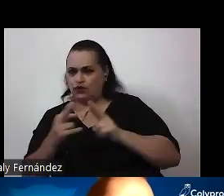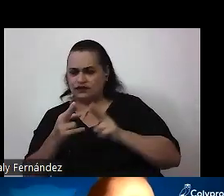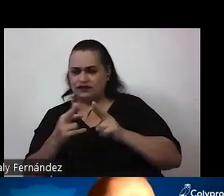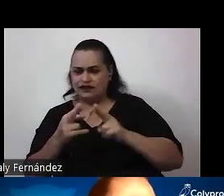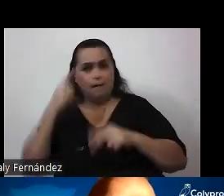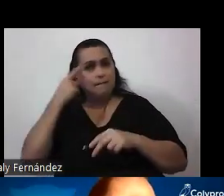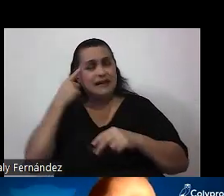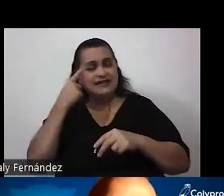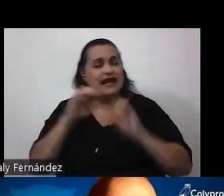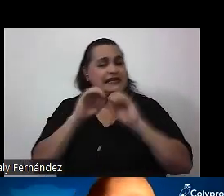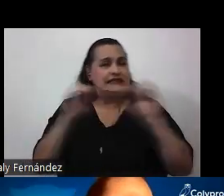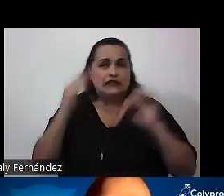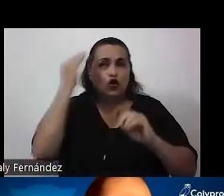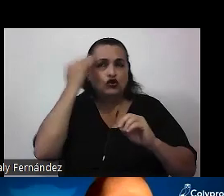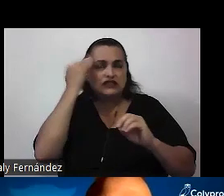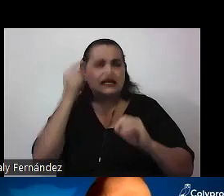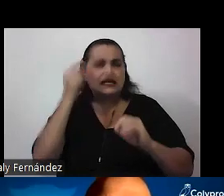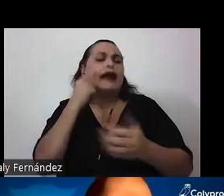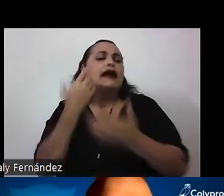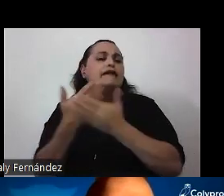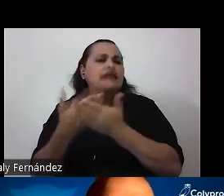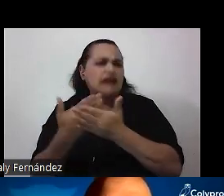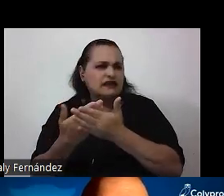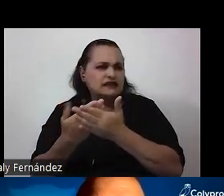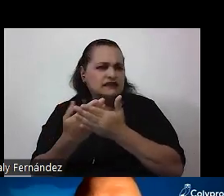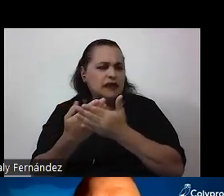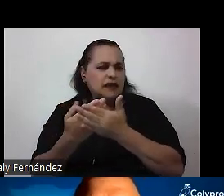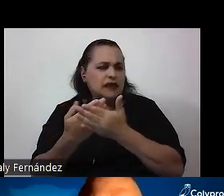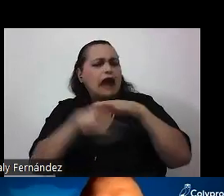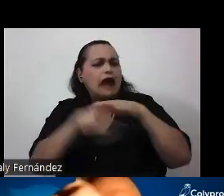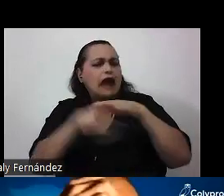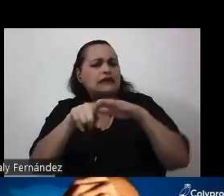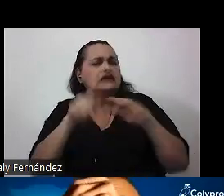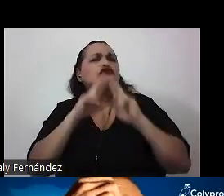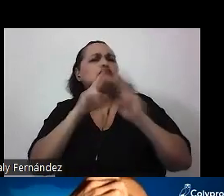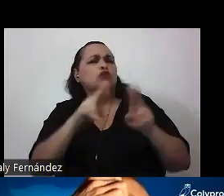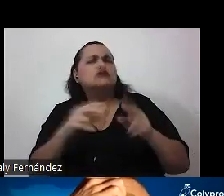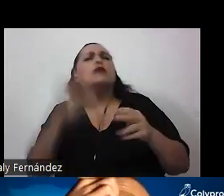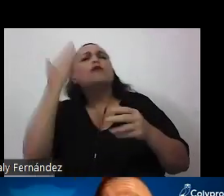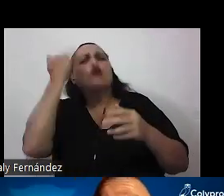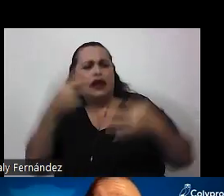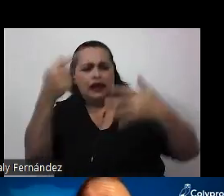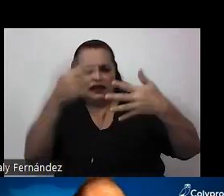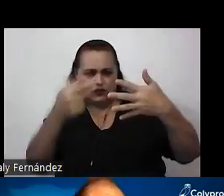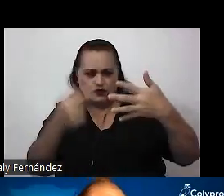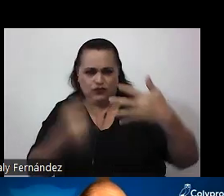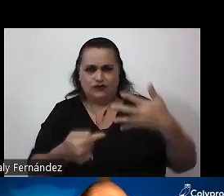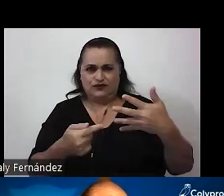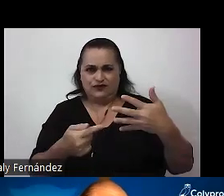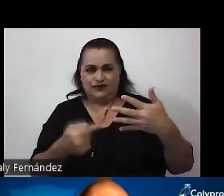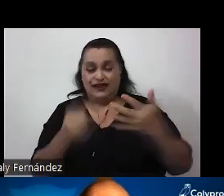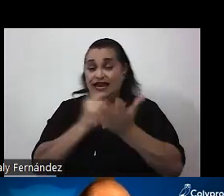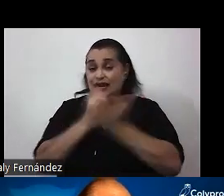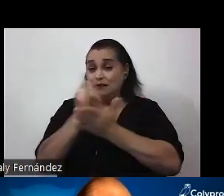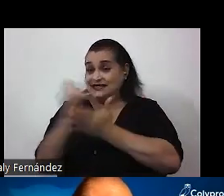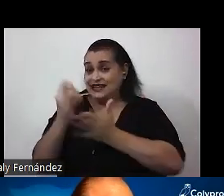conscientemente en qué evidencia se basa esa respuesta, etcétera, etcétera. La investigación muestra que